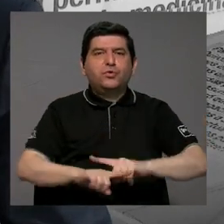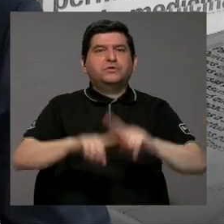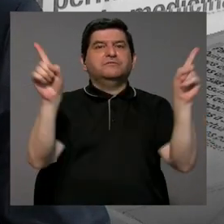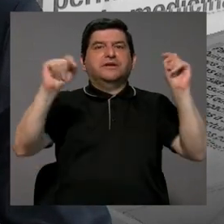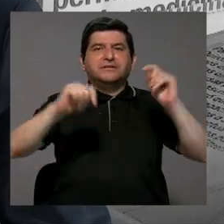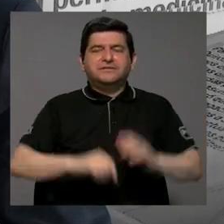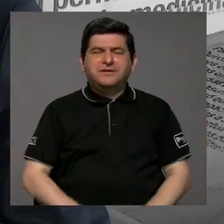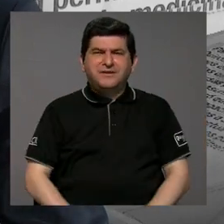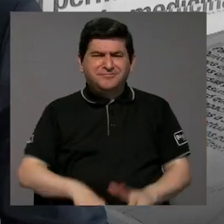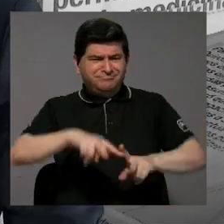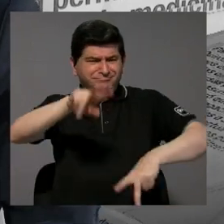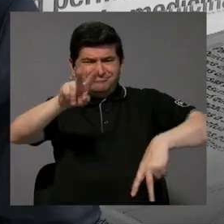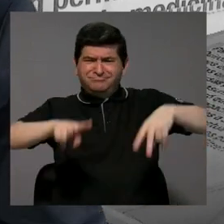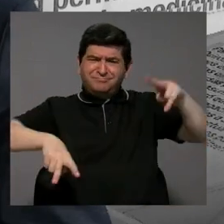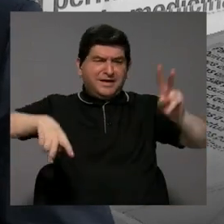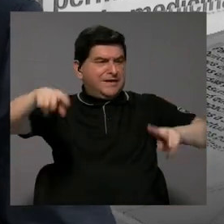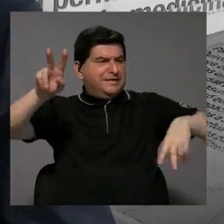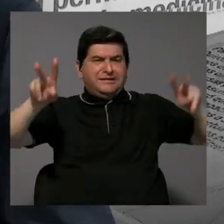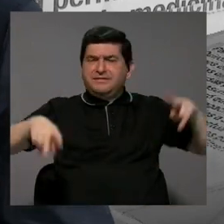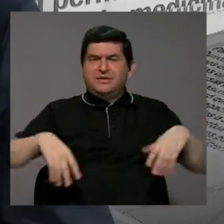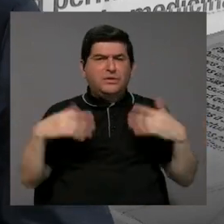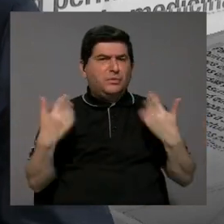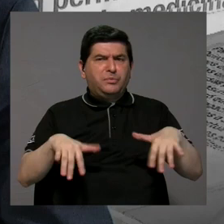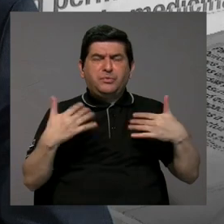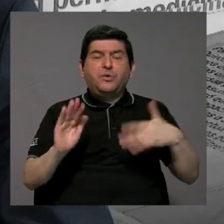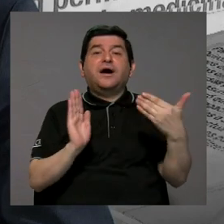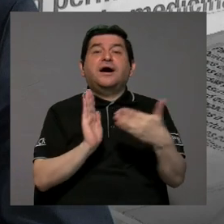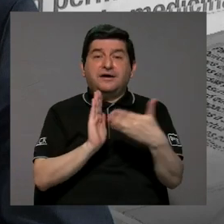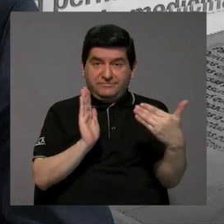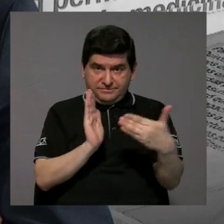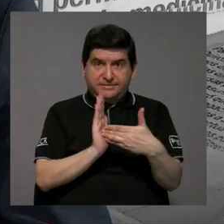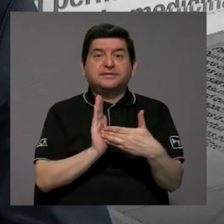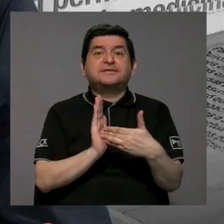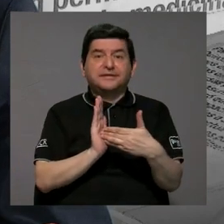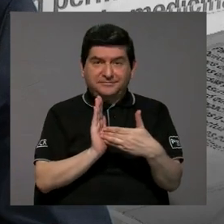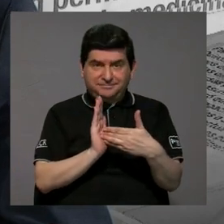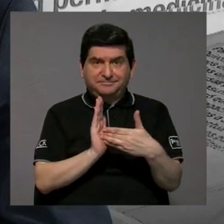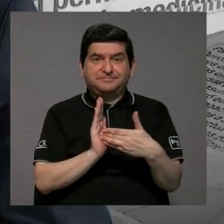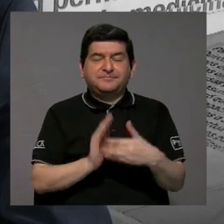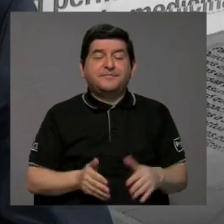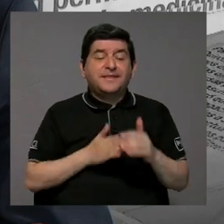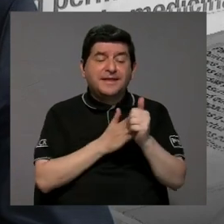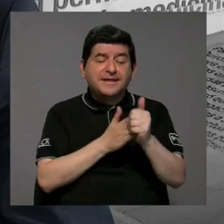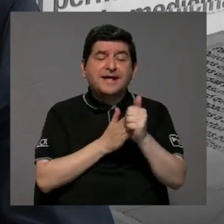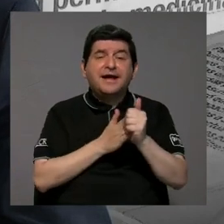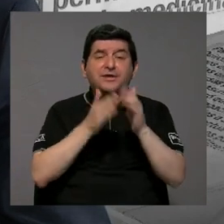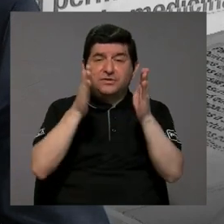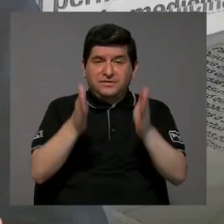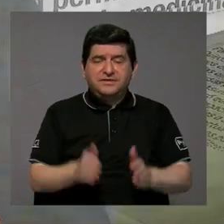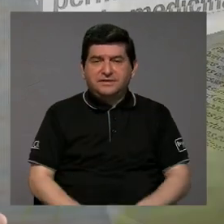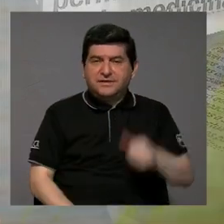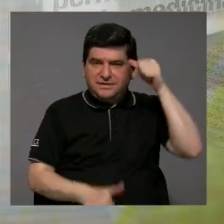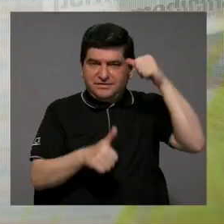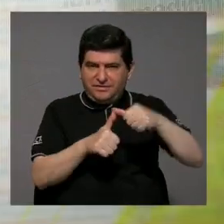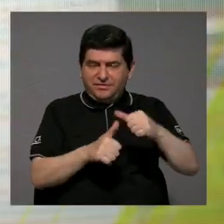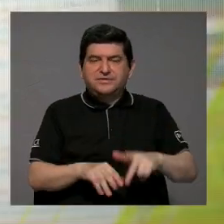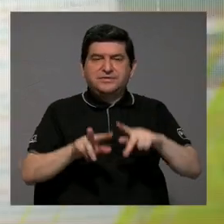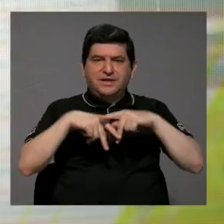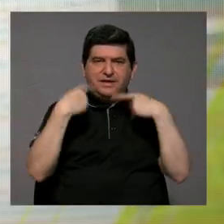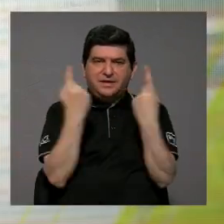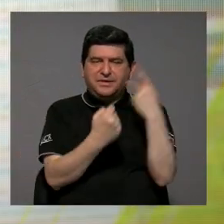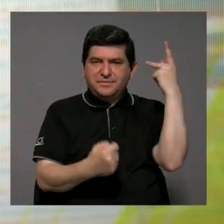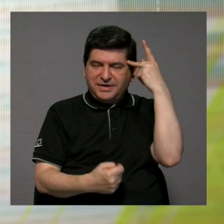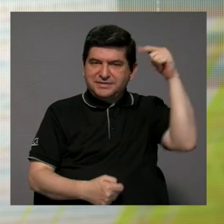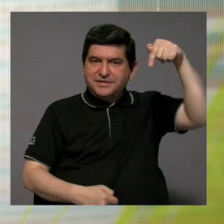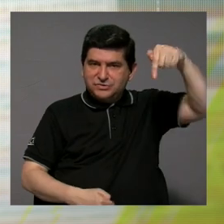volatilidad, que de alguna forma es una gran inestabilidad, también afecta al tema de los liderazgos. Recordemos que los partidos políticos